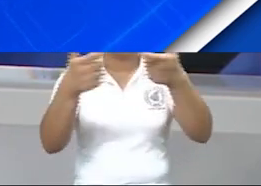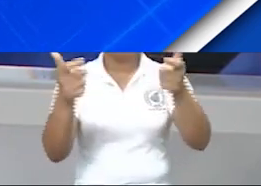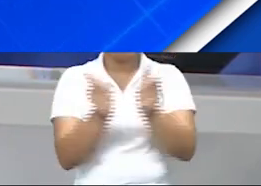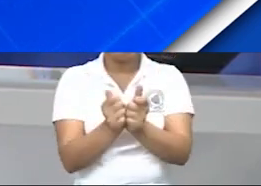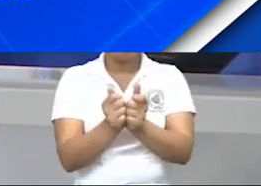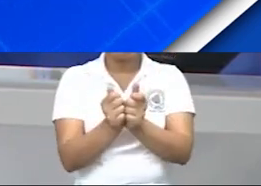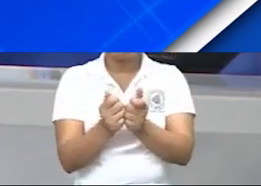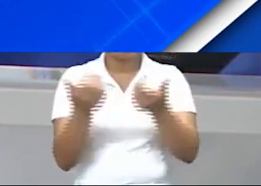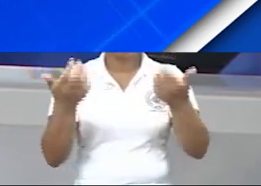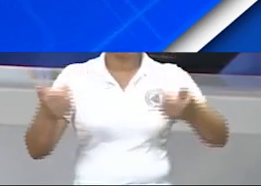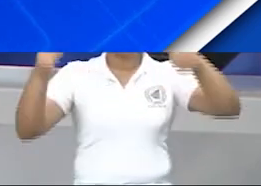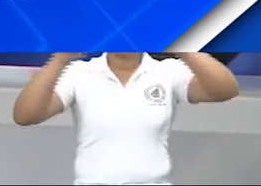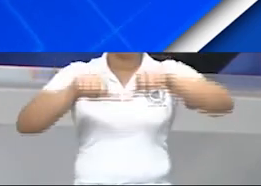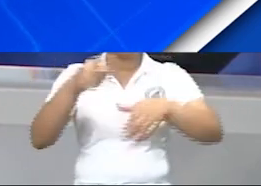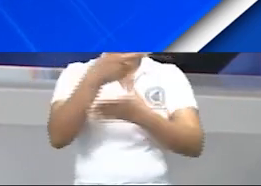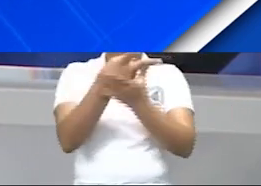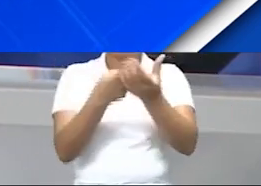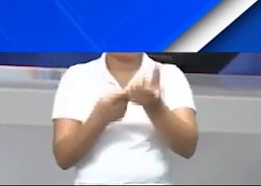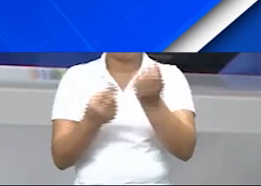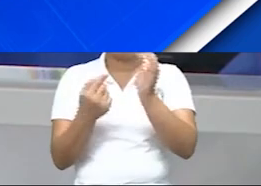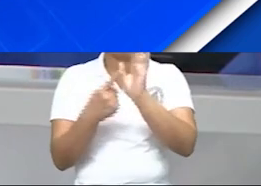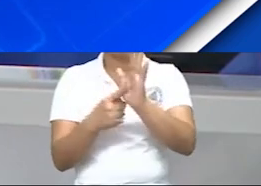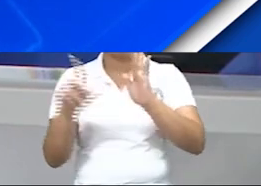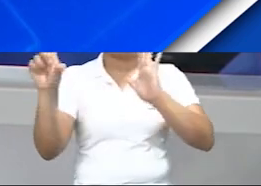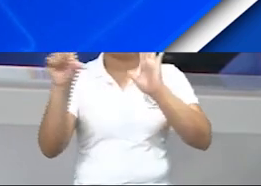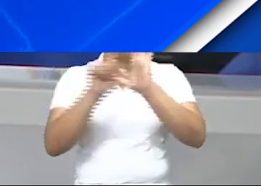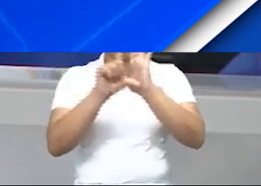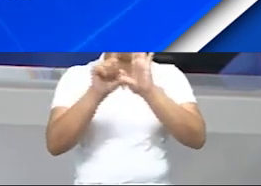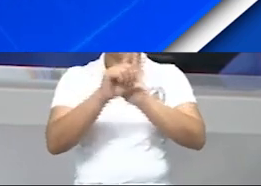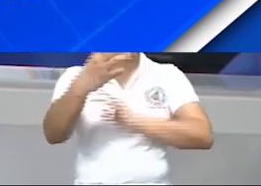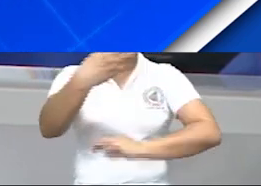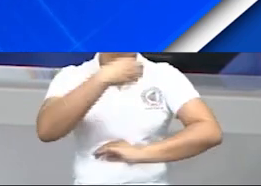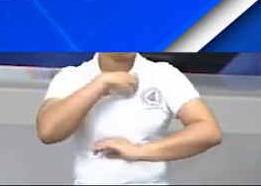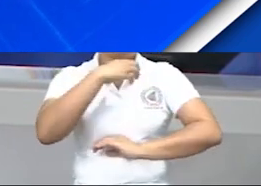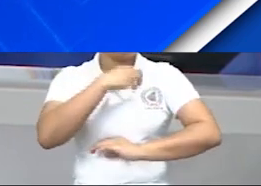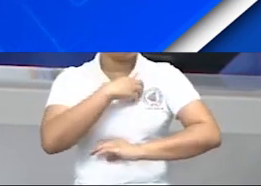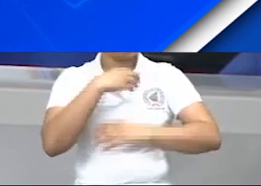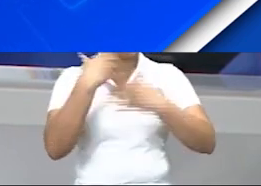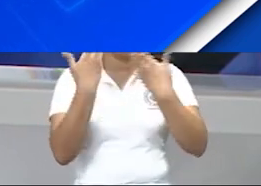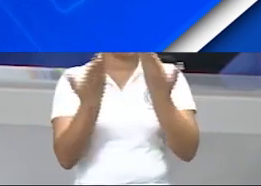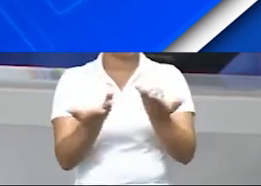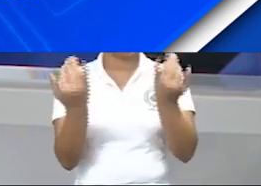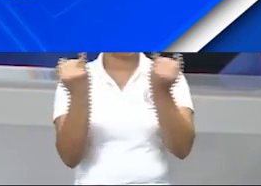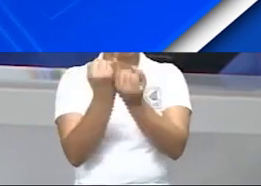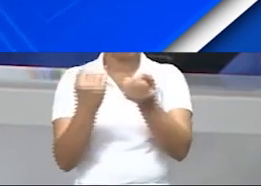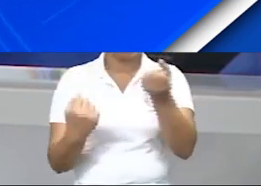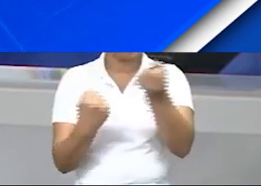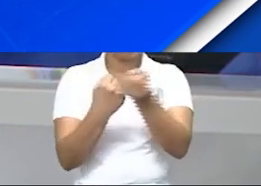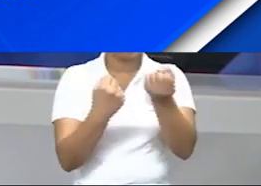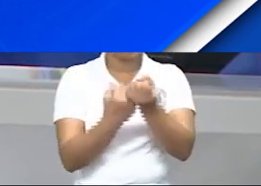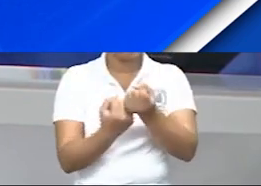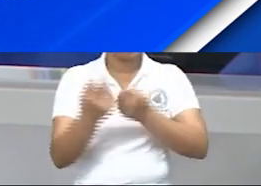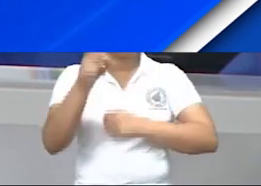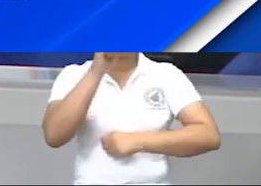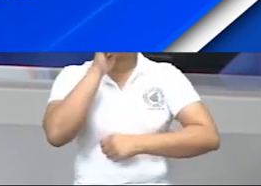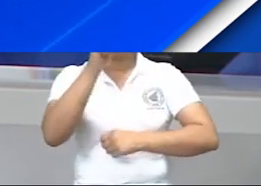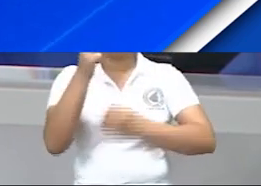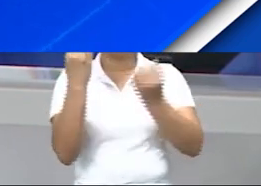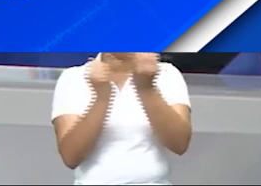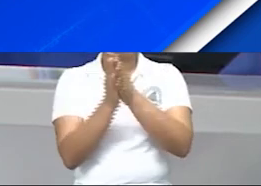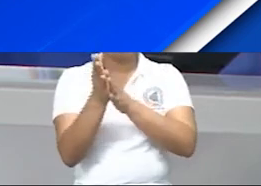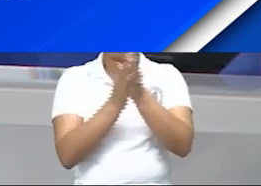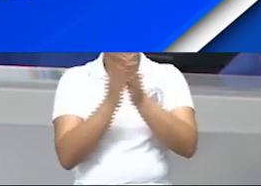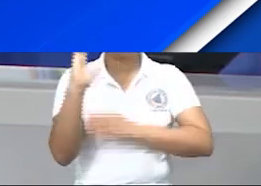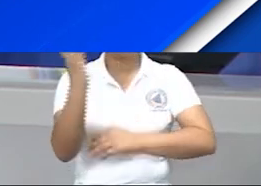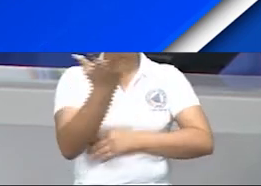partes promoverán de conformidad con sus respectivas legislaciones internas la cooperación en las áreas de interés común de